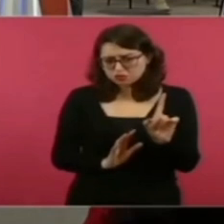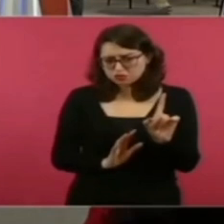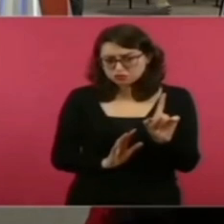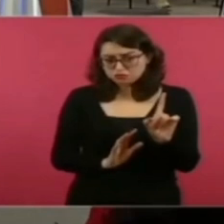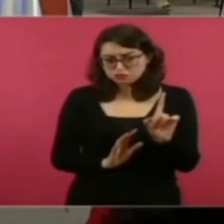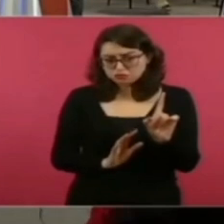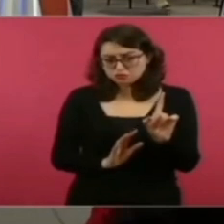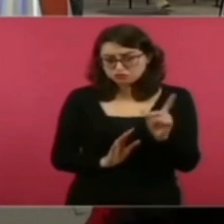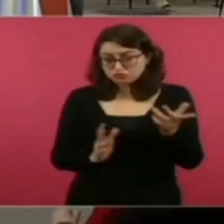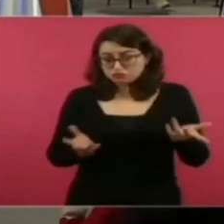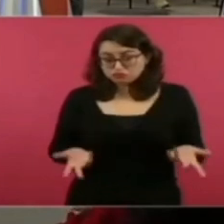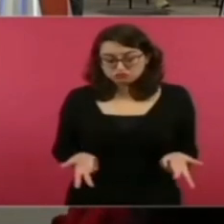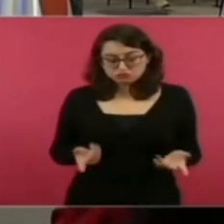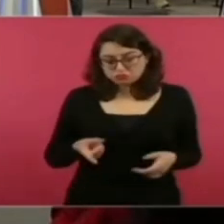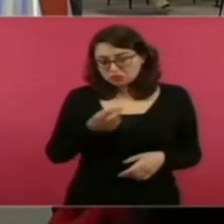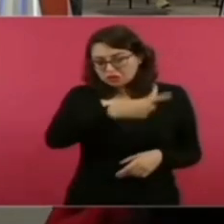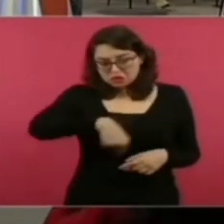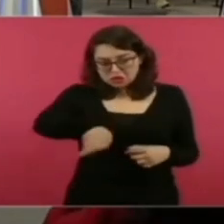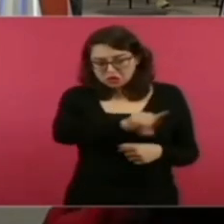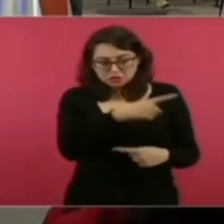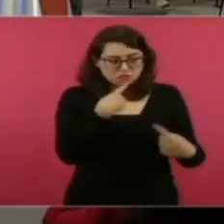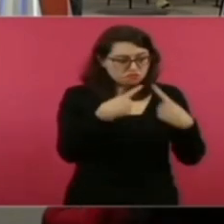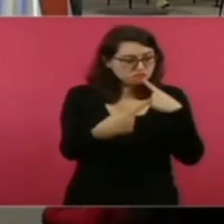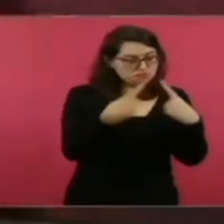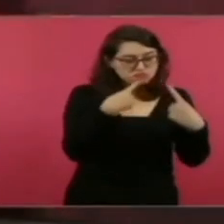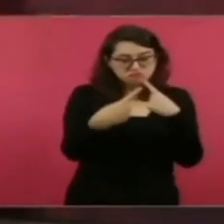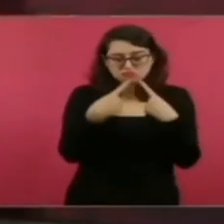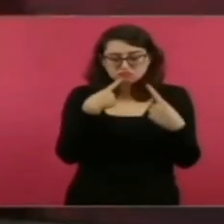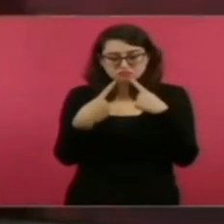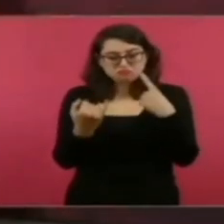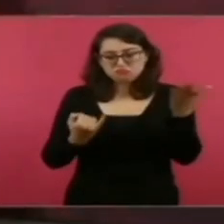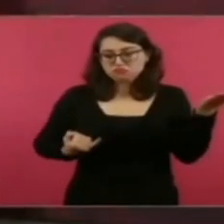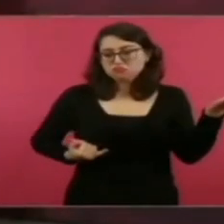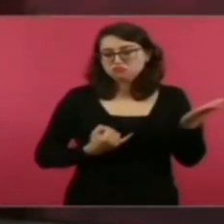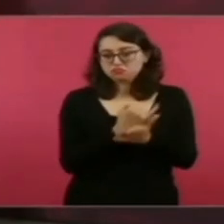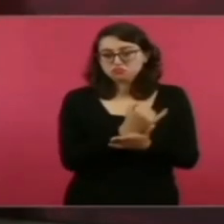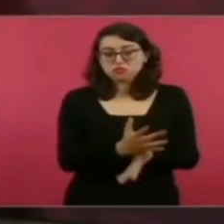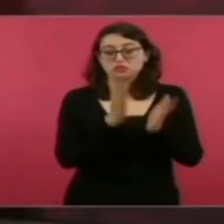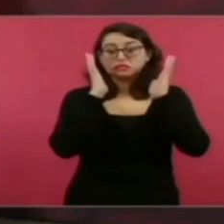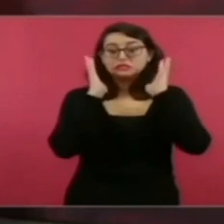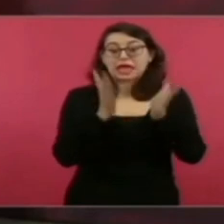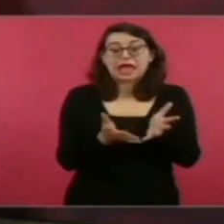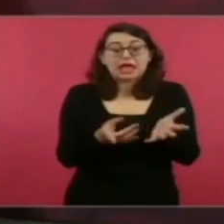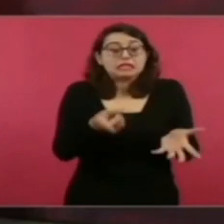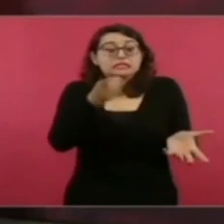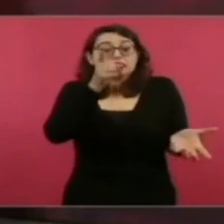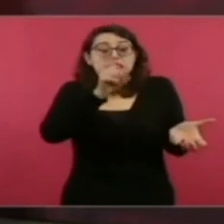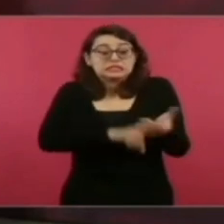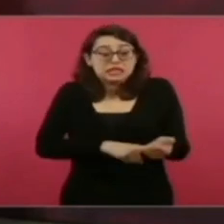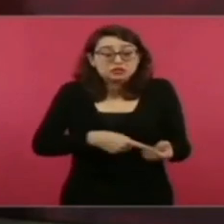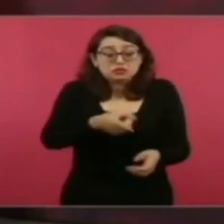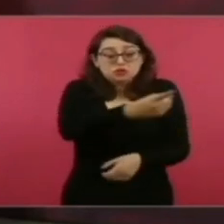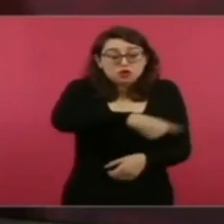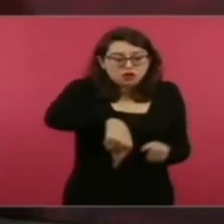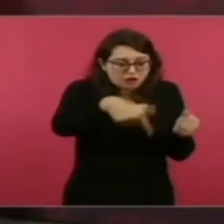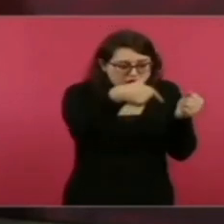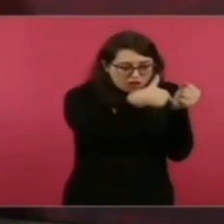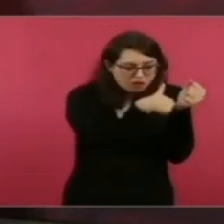eso ya está resuelto esa fue una consulta que hicieron en lo oscurito